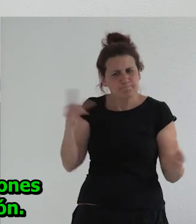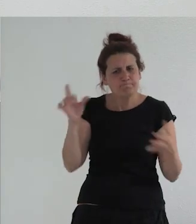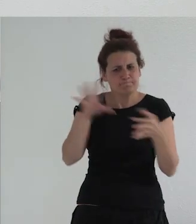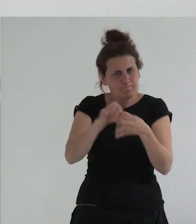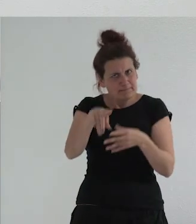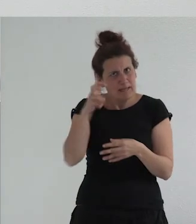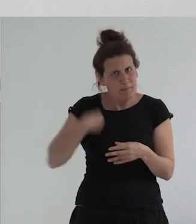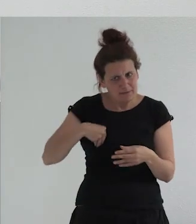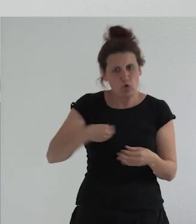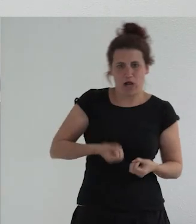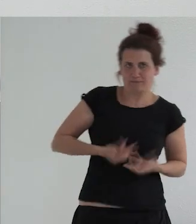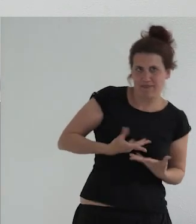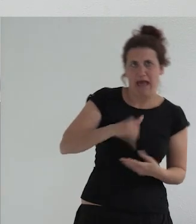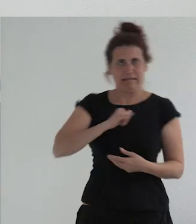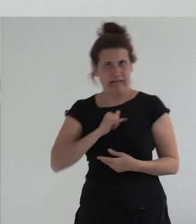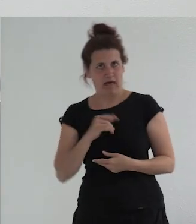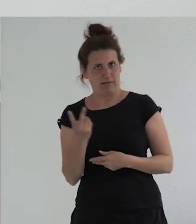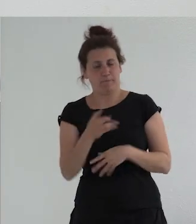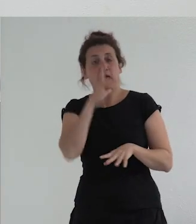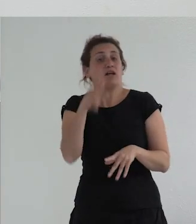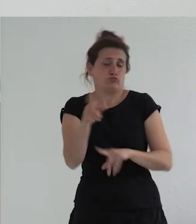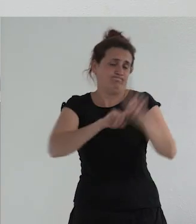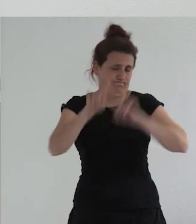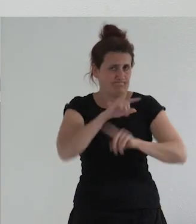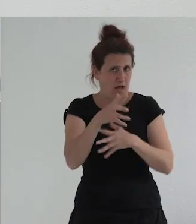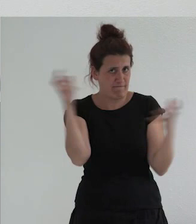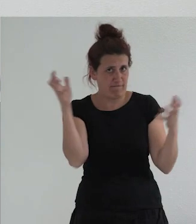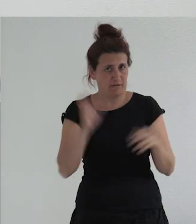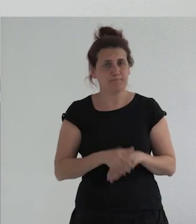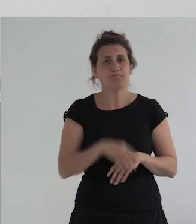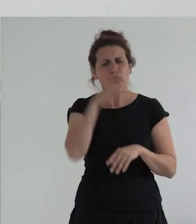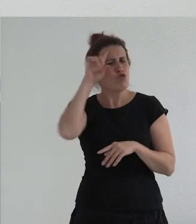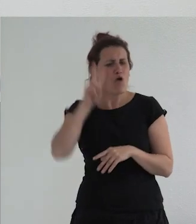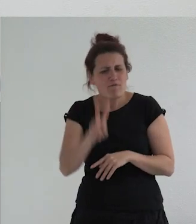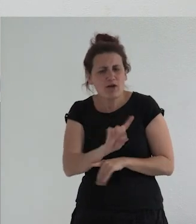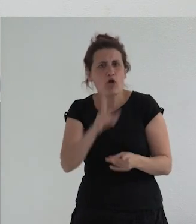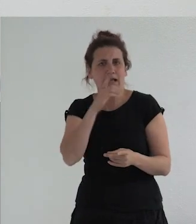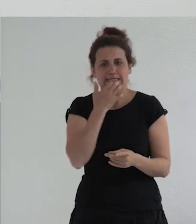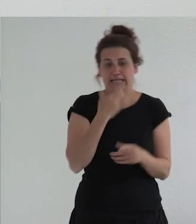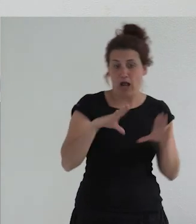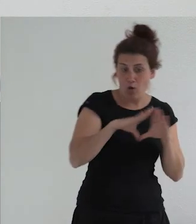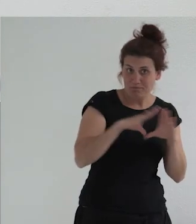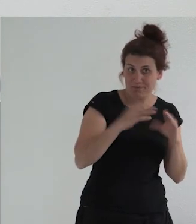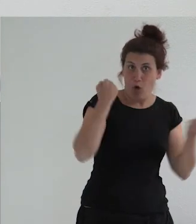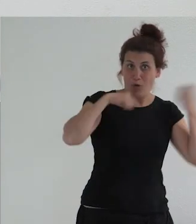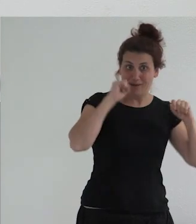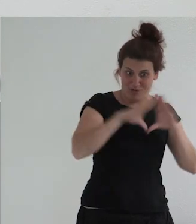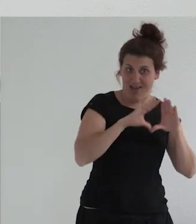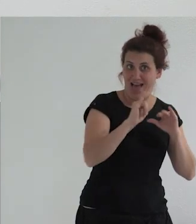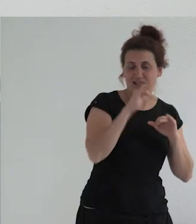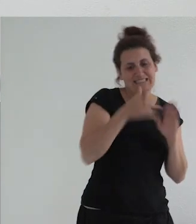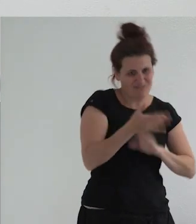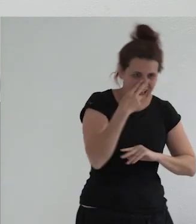y expresión bueno eso es bastante problemático no veo por qué una persona que tiene comportamientos muy femeninos debería ser una niña eso es